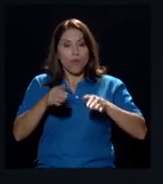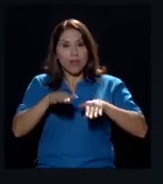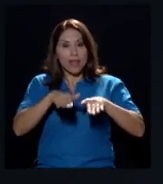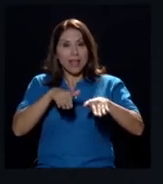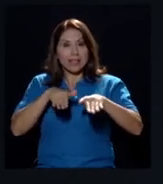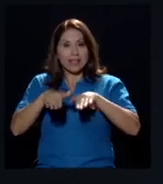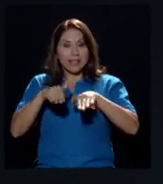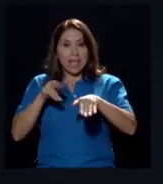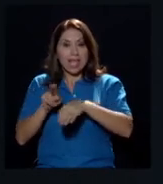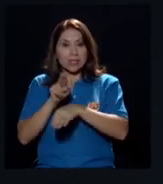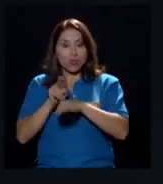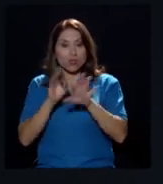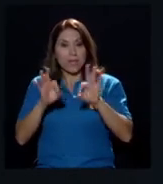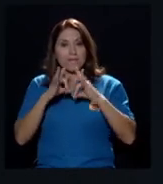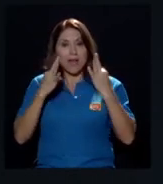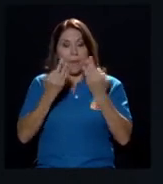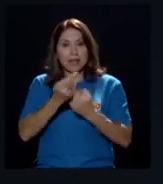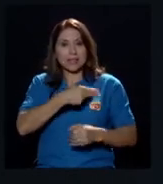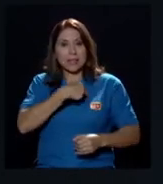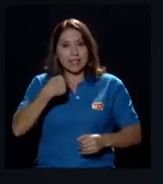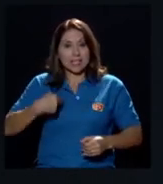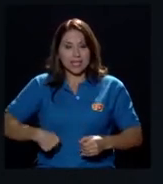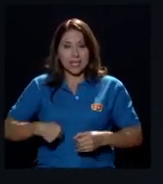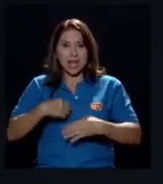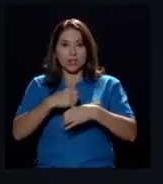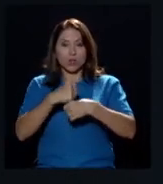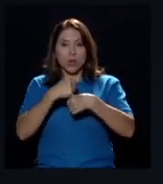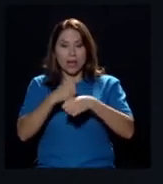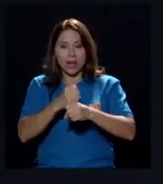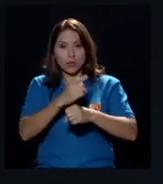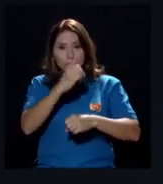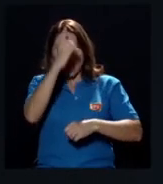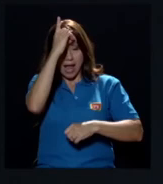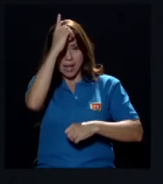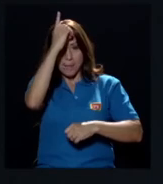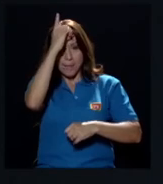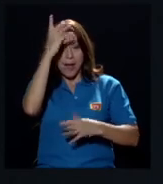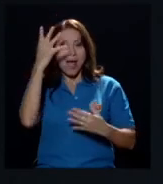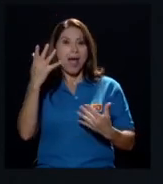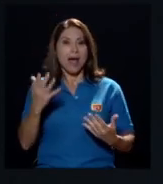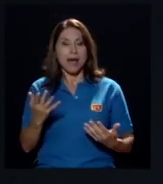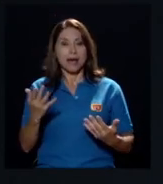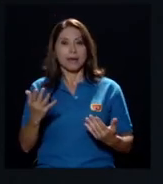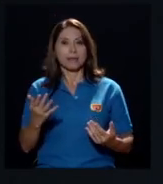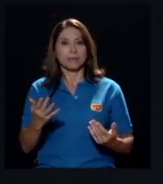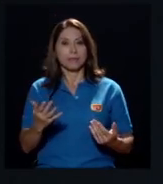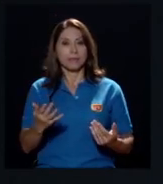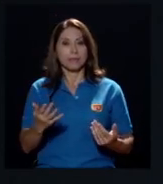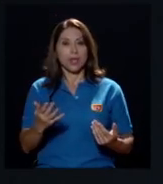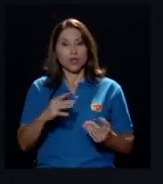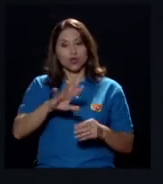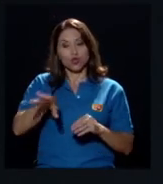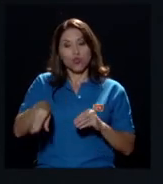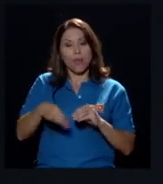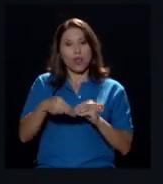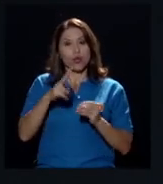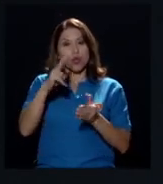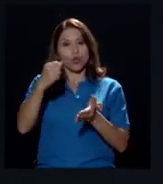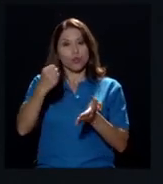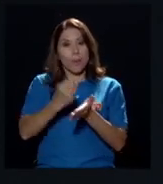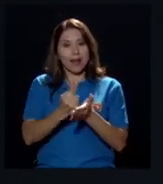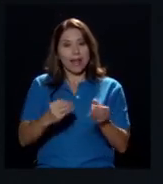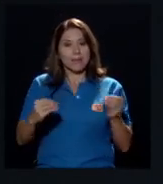China son de manufactura alemana sumando a dos de las marcas más